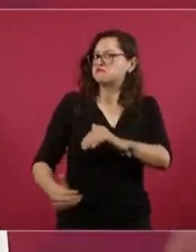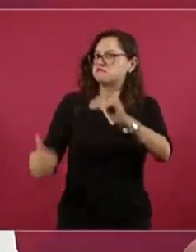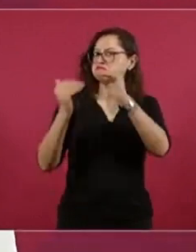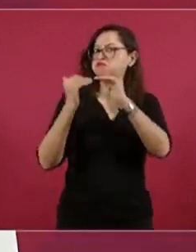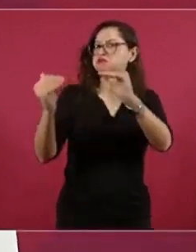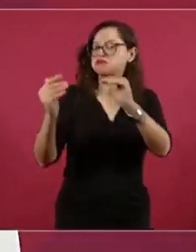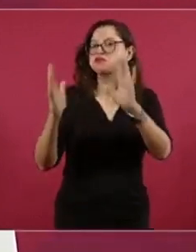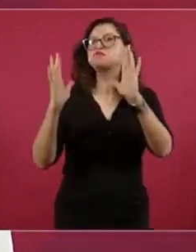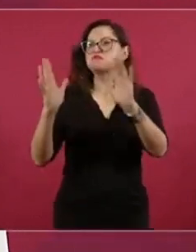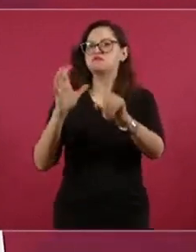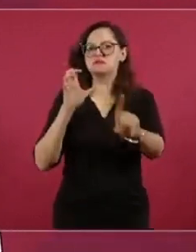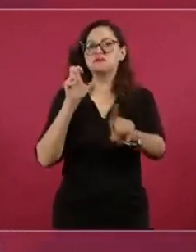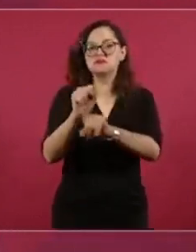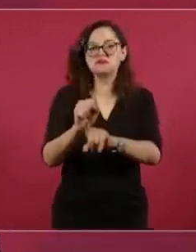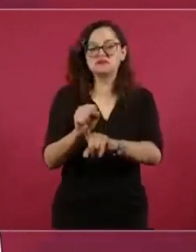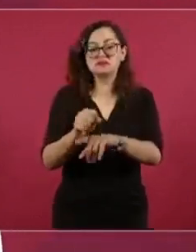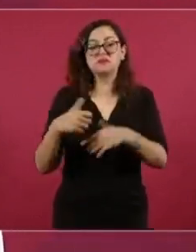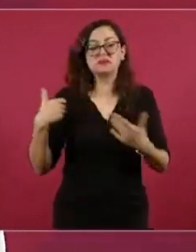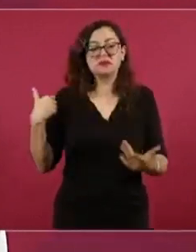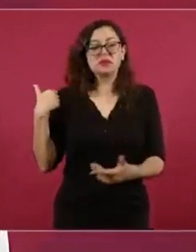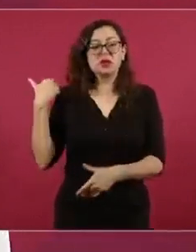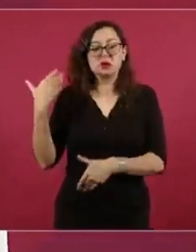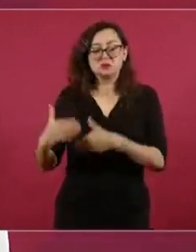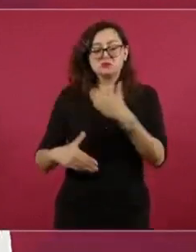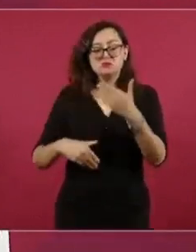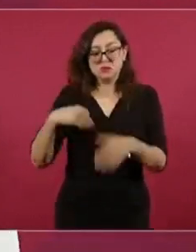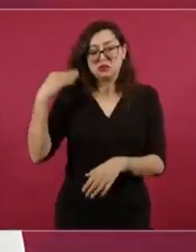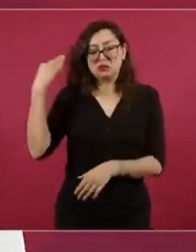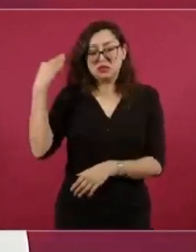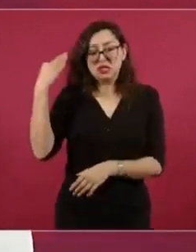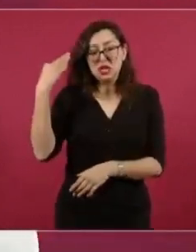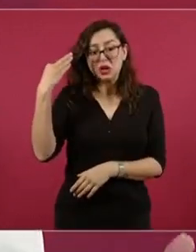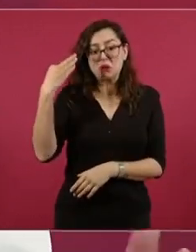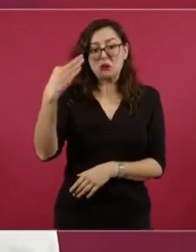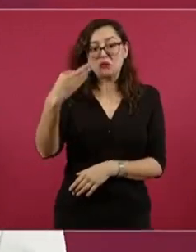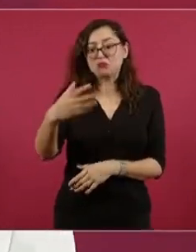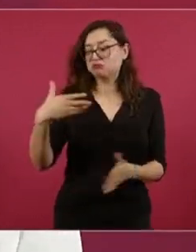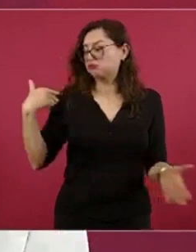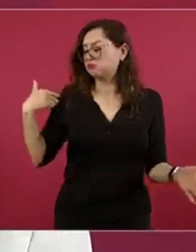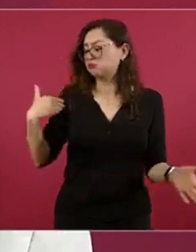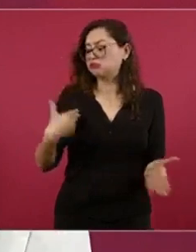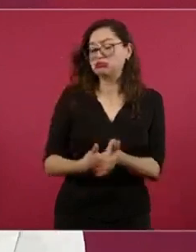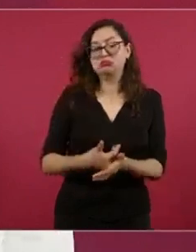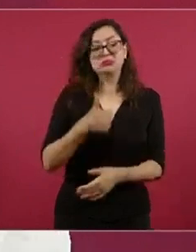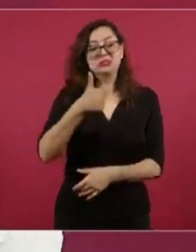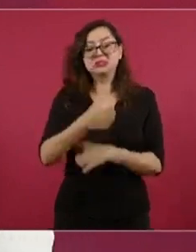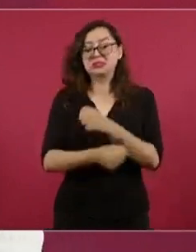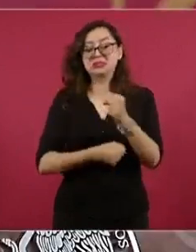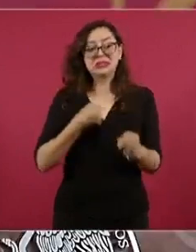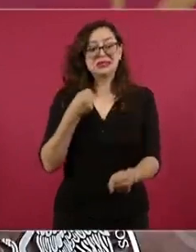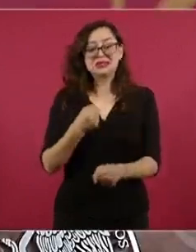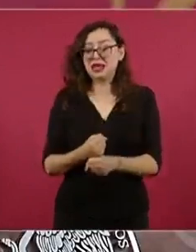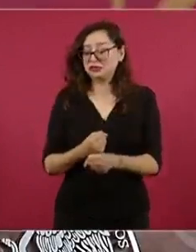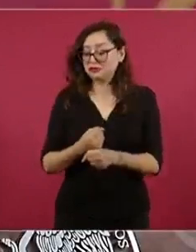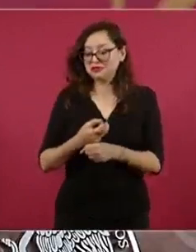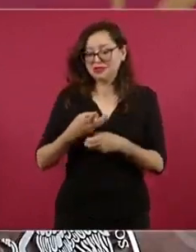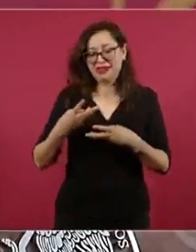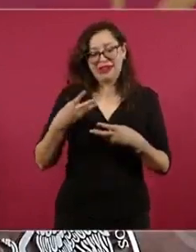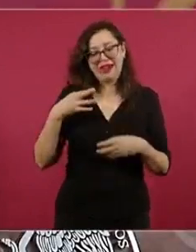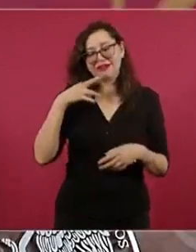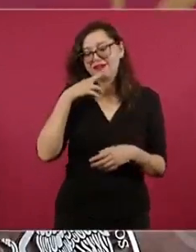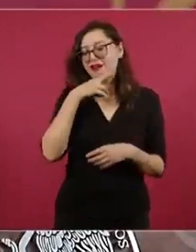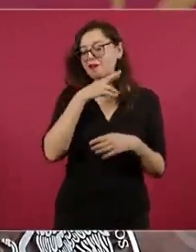Pasa el tiempo, imperdonable tiempo, y seis años se nos fueron de la mano como si tuviéramos un poquito de agua en ella